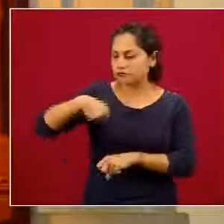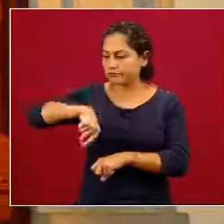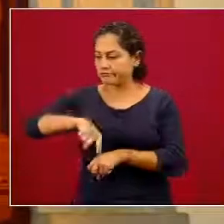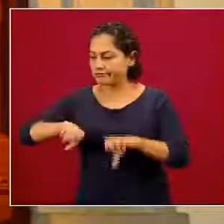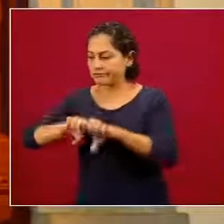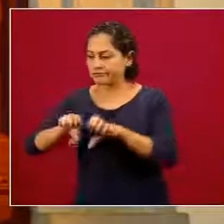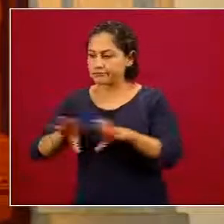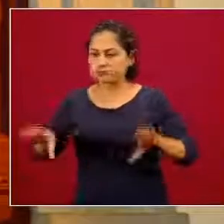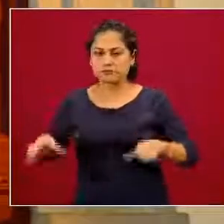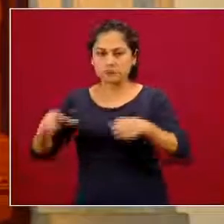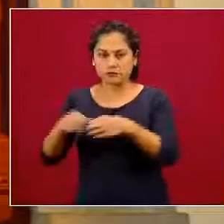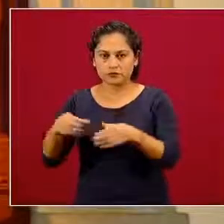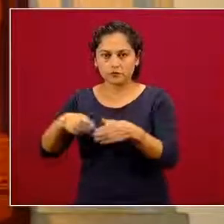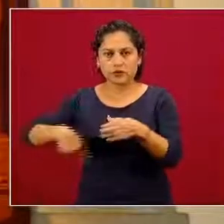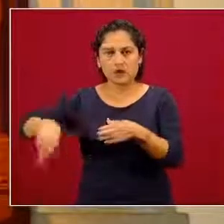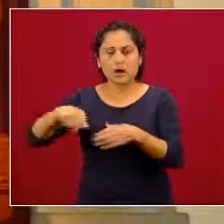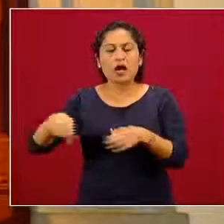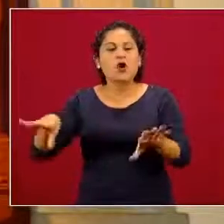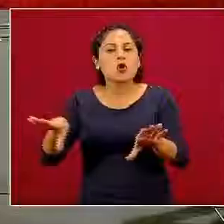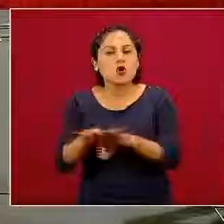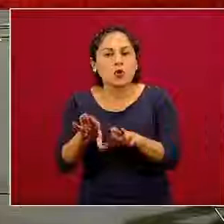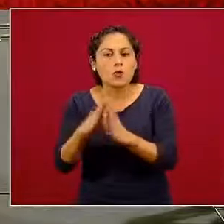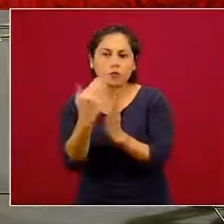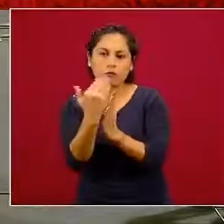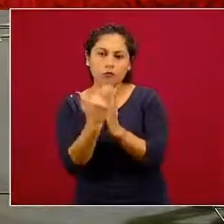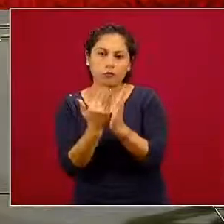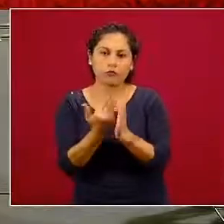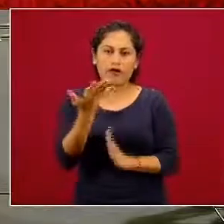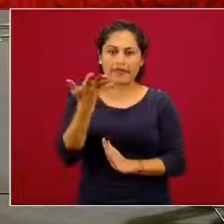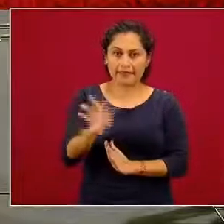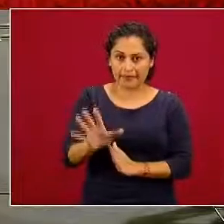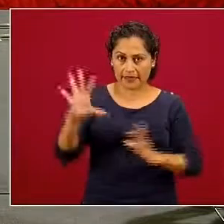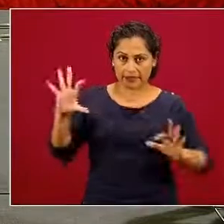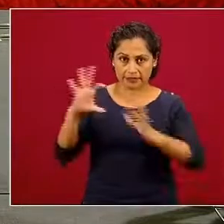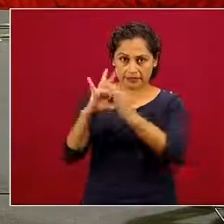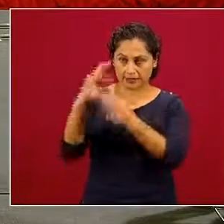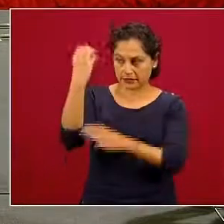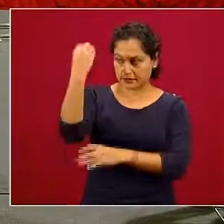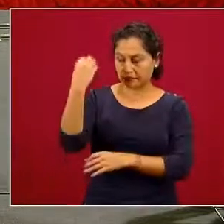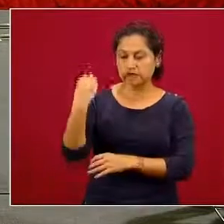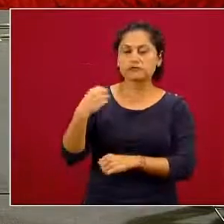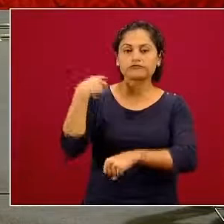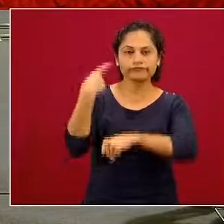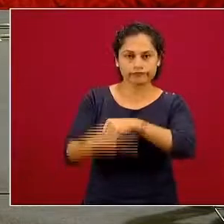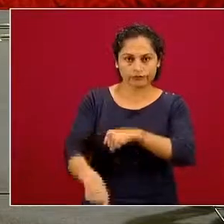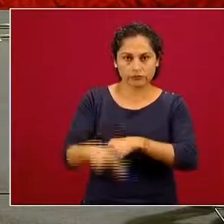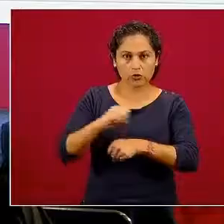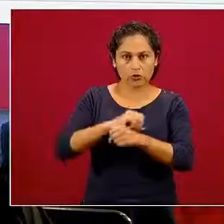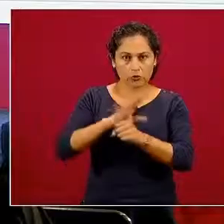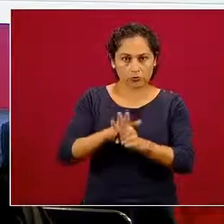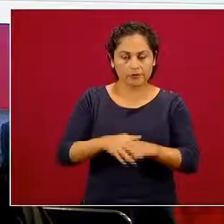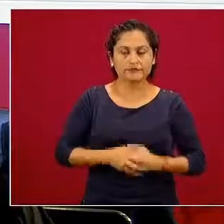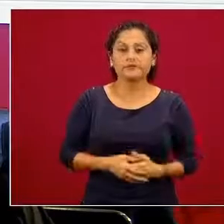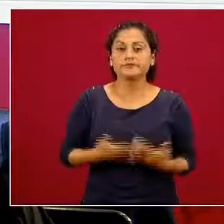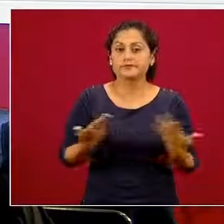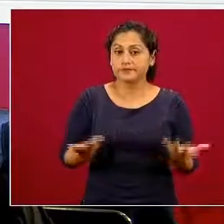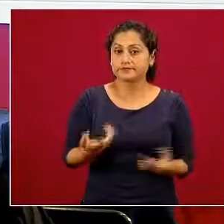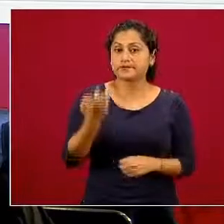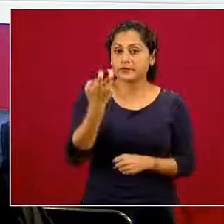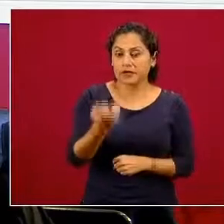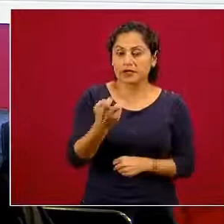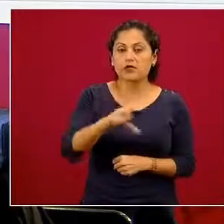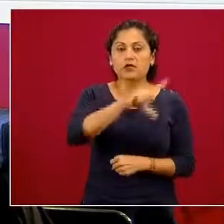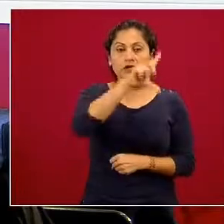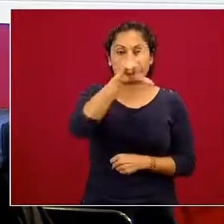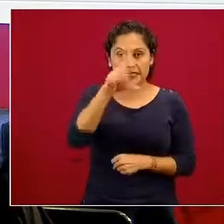base a cada uno de los 10 indicadores que conforman el semáforo de riesgo COVID. En su momento se abre un diálogo con cada una